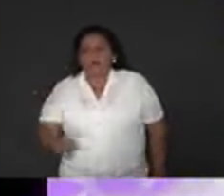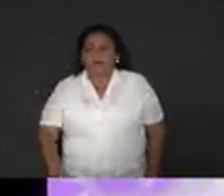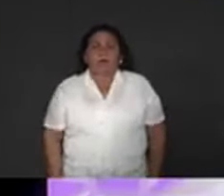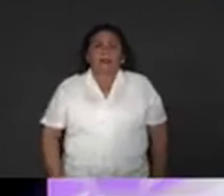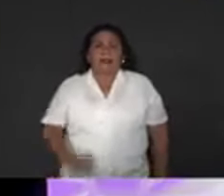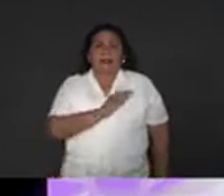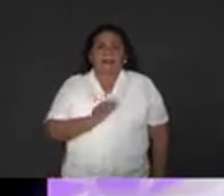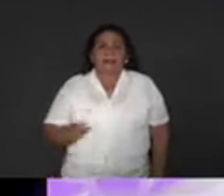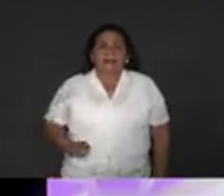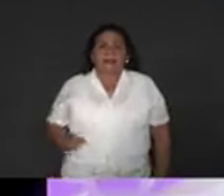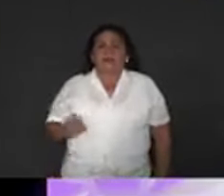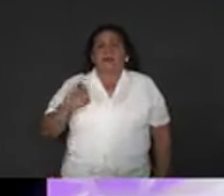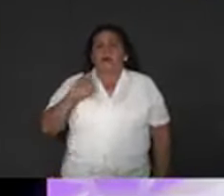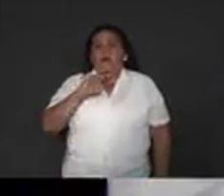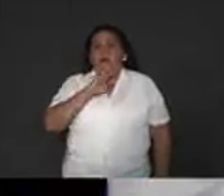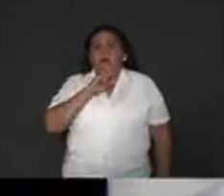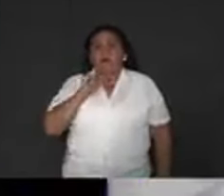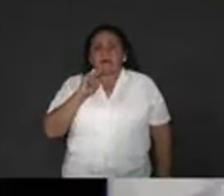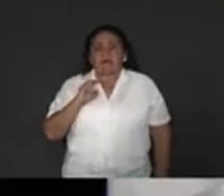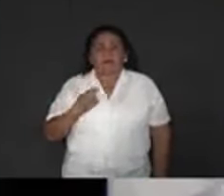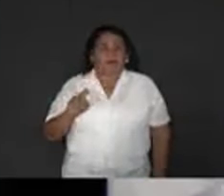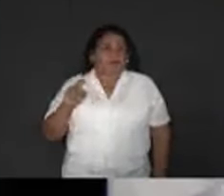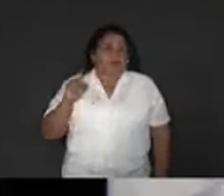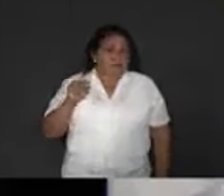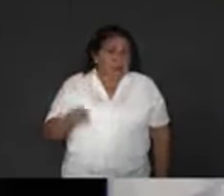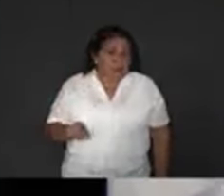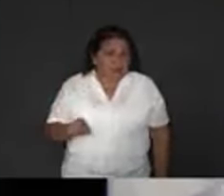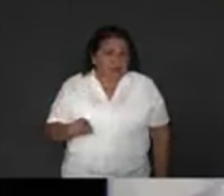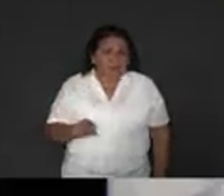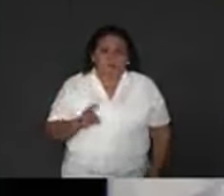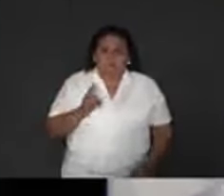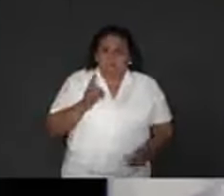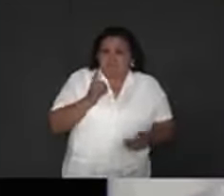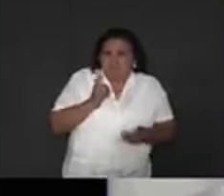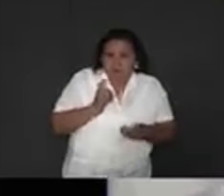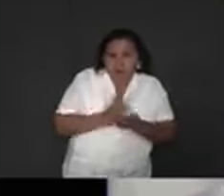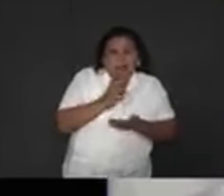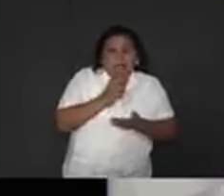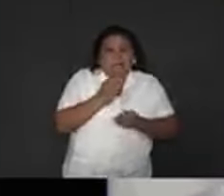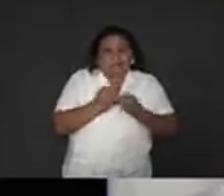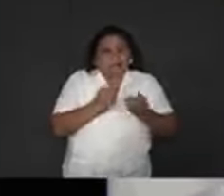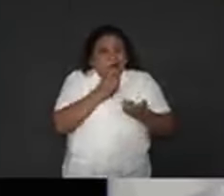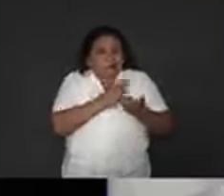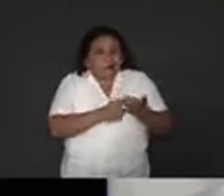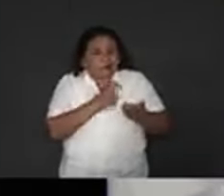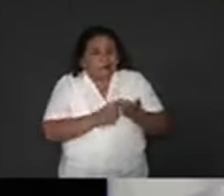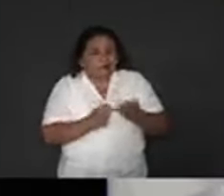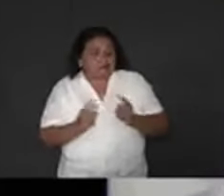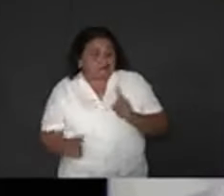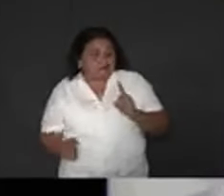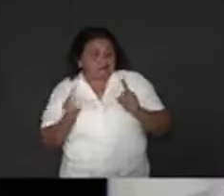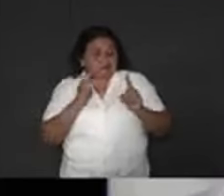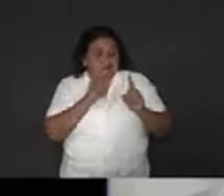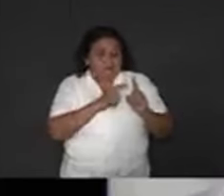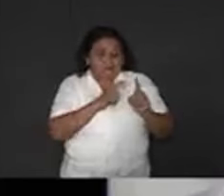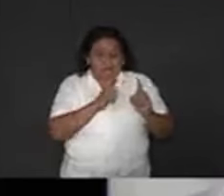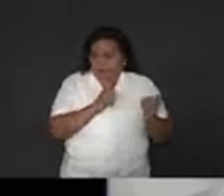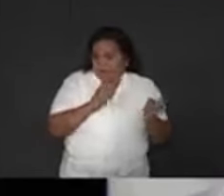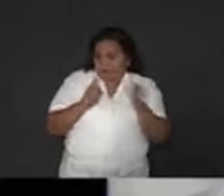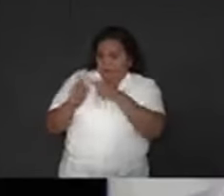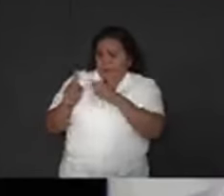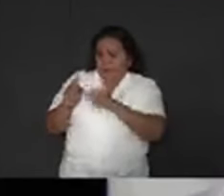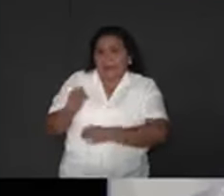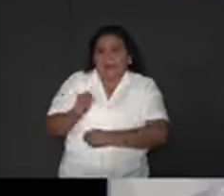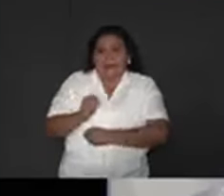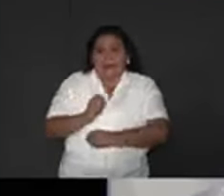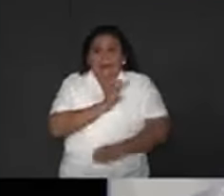candidato Renan Alberto Barrera Concha. Aquí el único que ha ido de compras, pues es el candidato mentiroso. Miren nada